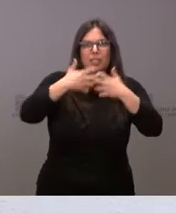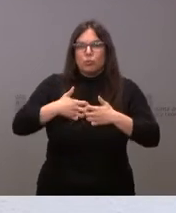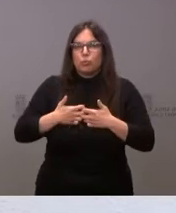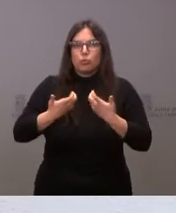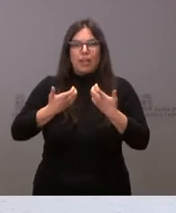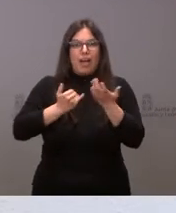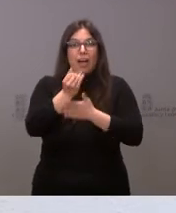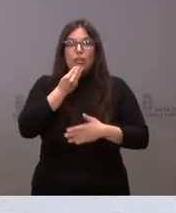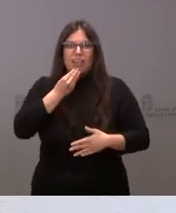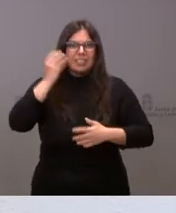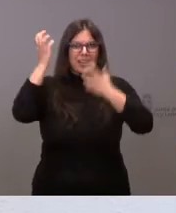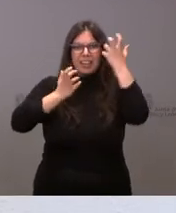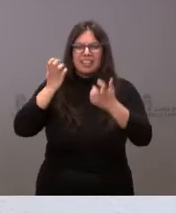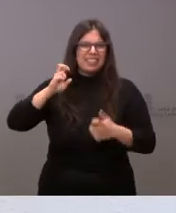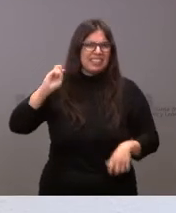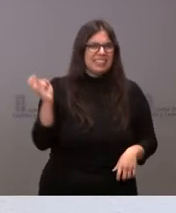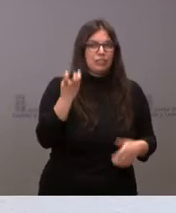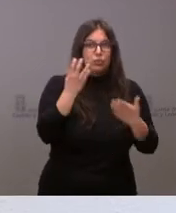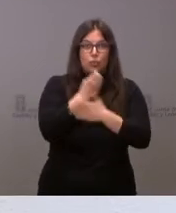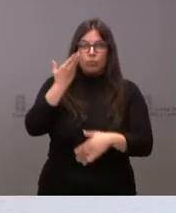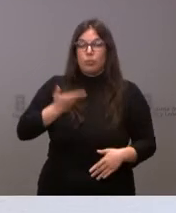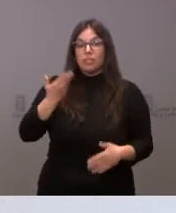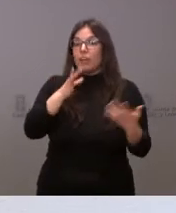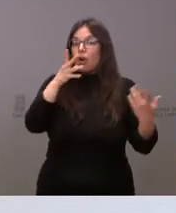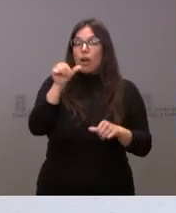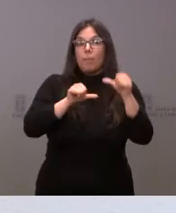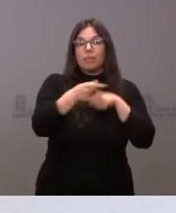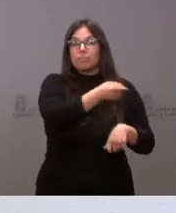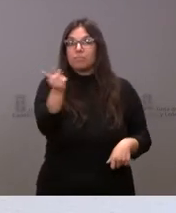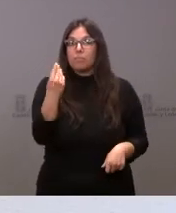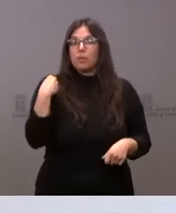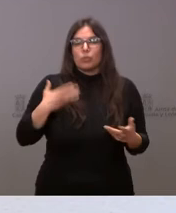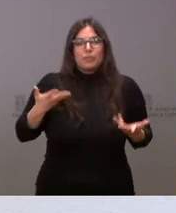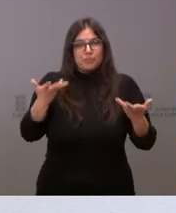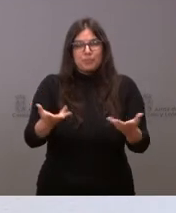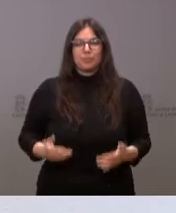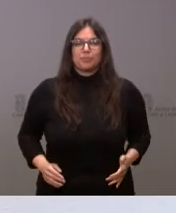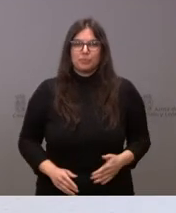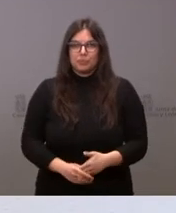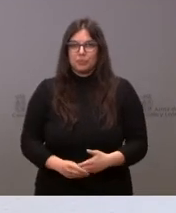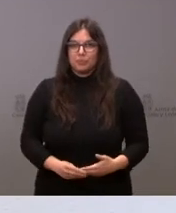especialmente importante. A partir de aquí si quieren hacer preguntas estoy a su disposición.